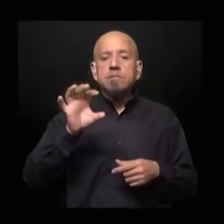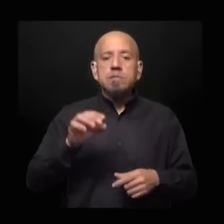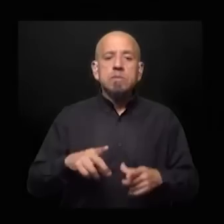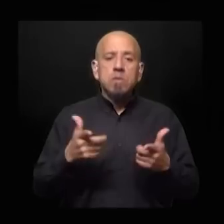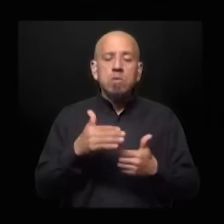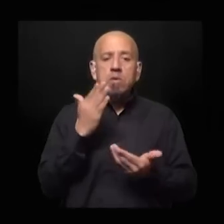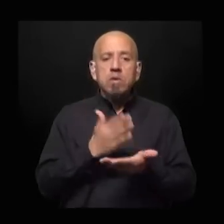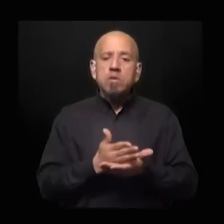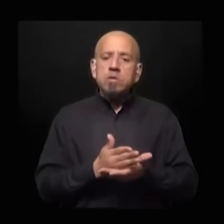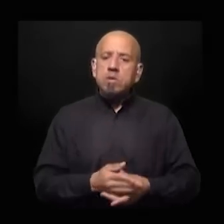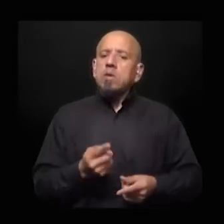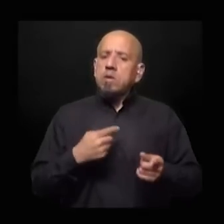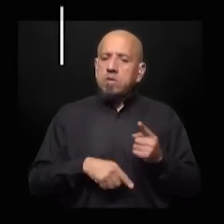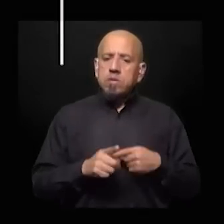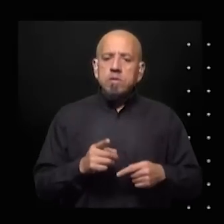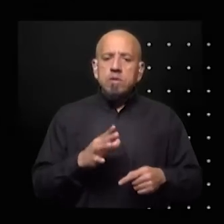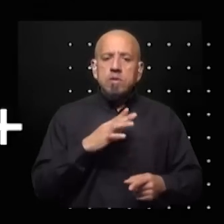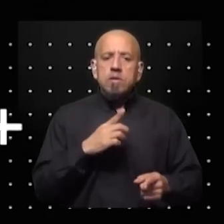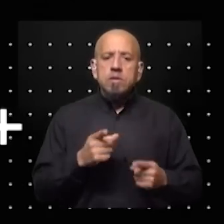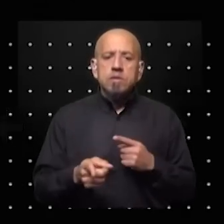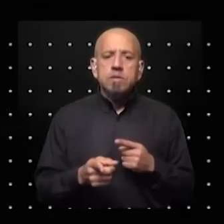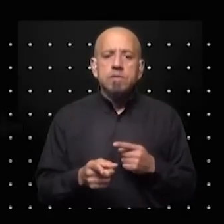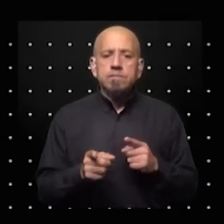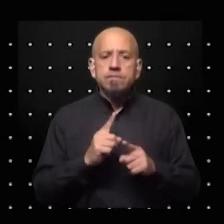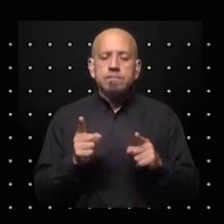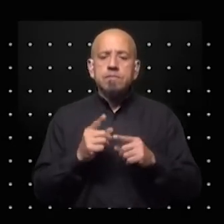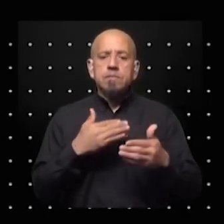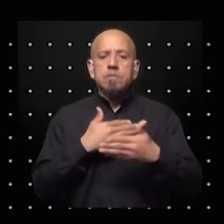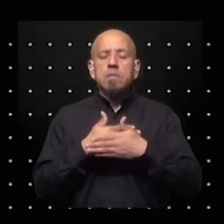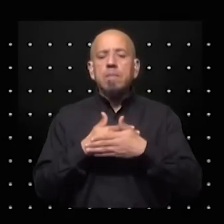de derecho o sea tenemos a la derecha no es la derecha